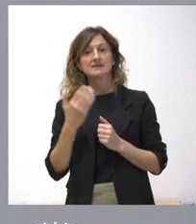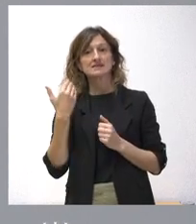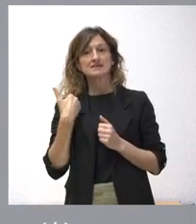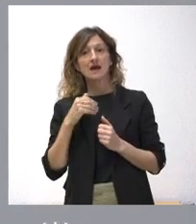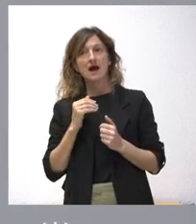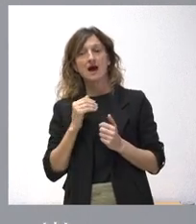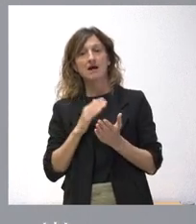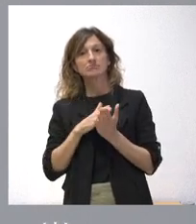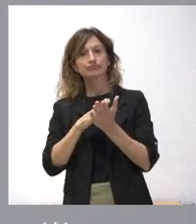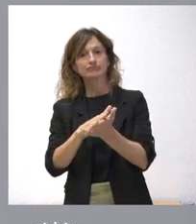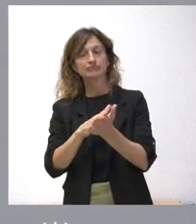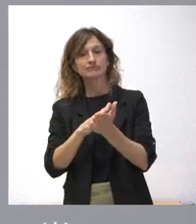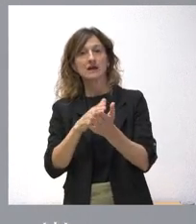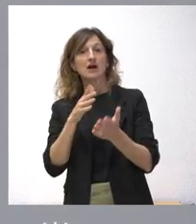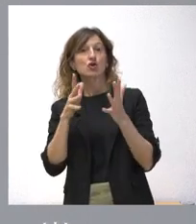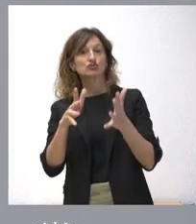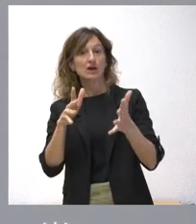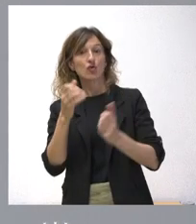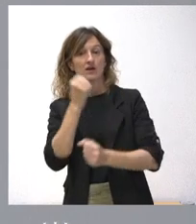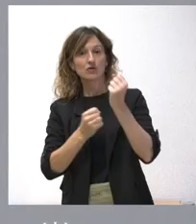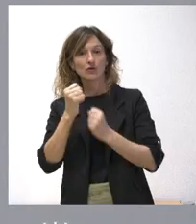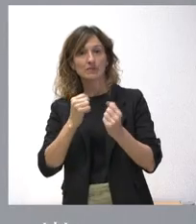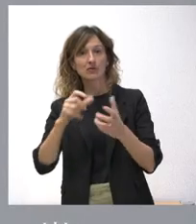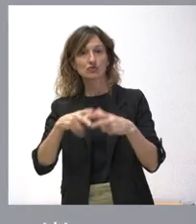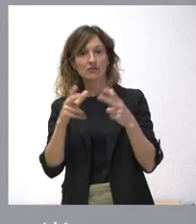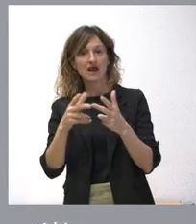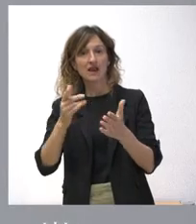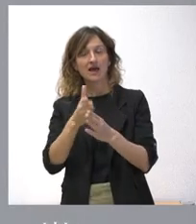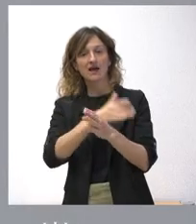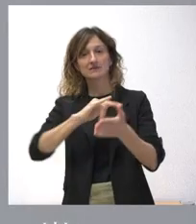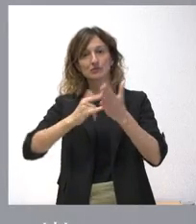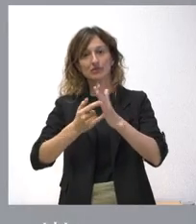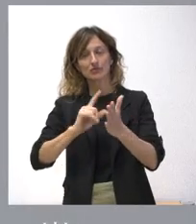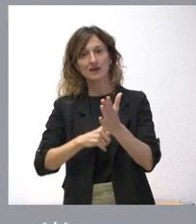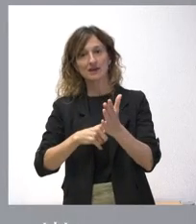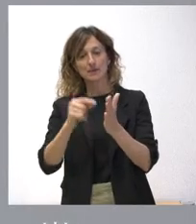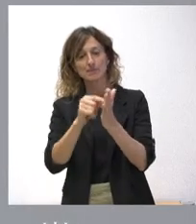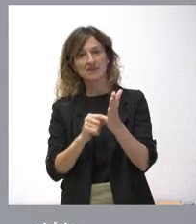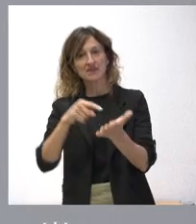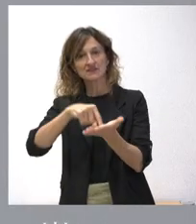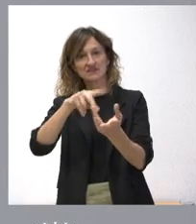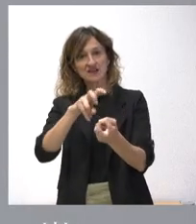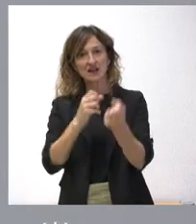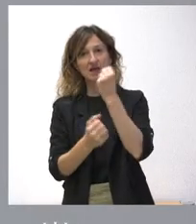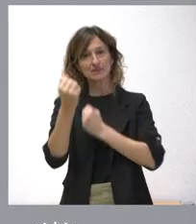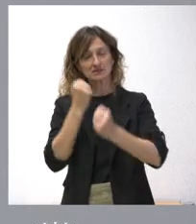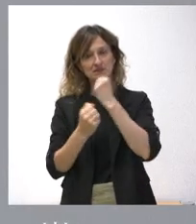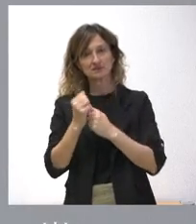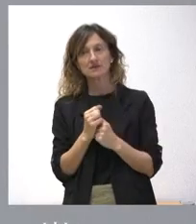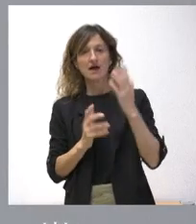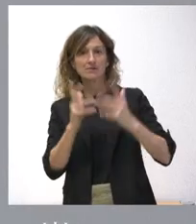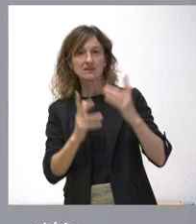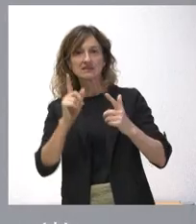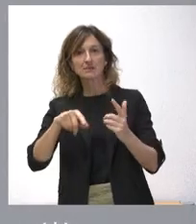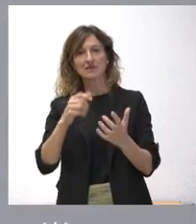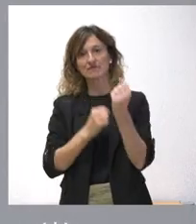Consejo Económico y Social el anteproyecto de la Ley de Medidas Fiscales, Administrativas y